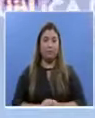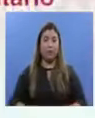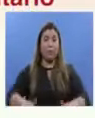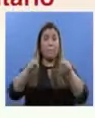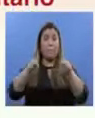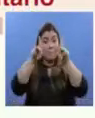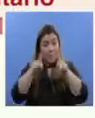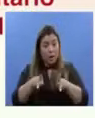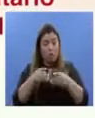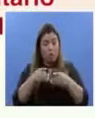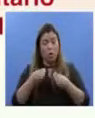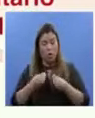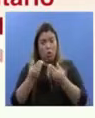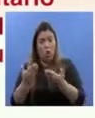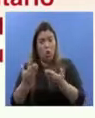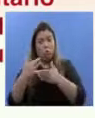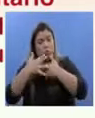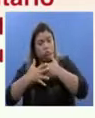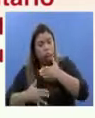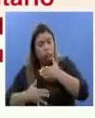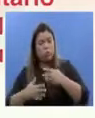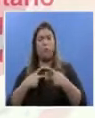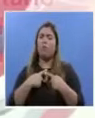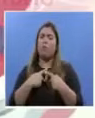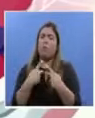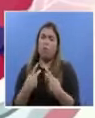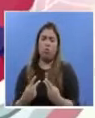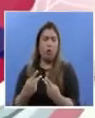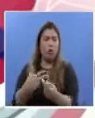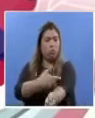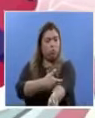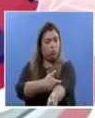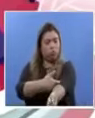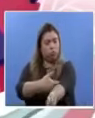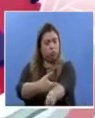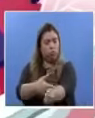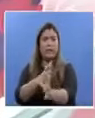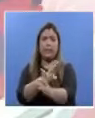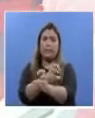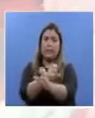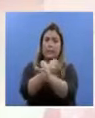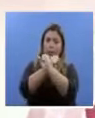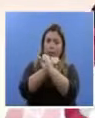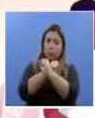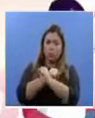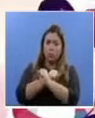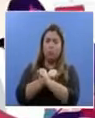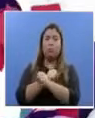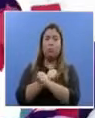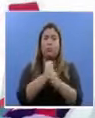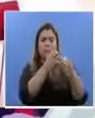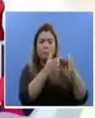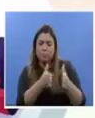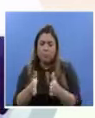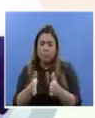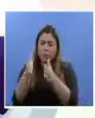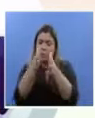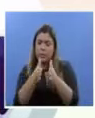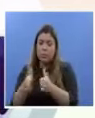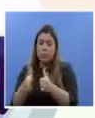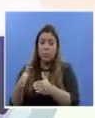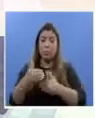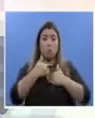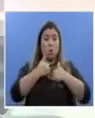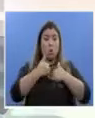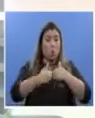donante voluntario es el que ofrece la sangre más segura y sirve para cualquier agencia, procedimiento quirúrgico o tratamiento